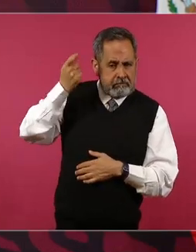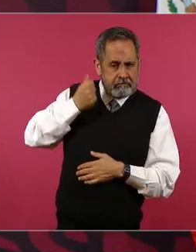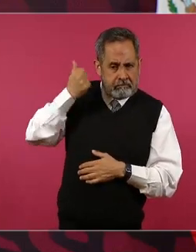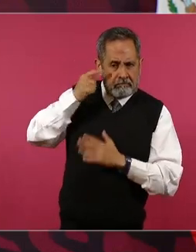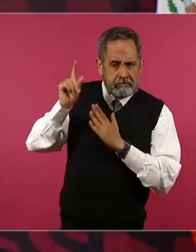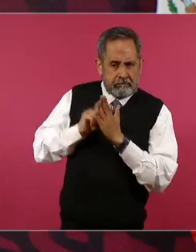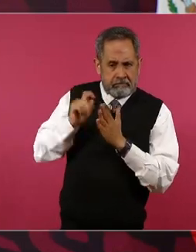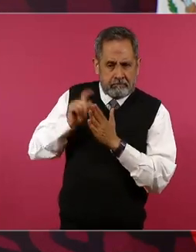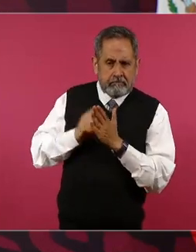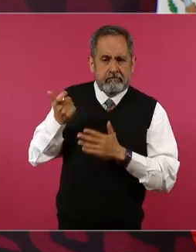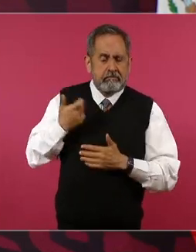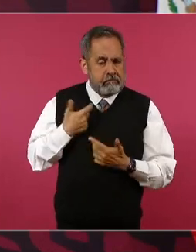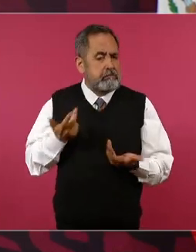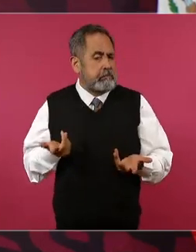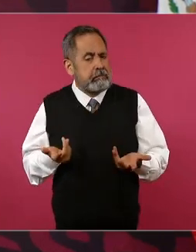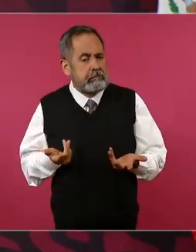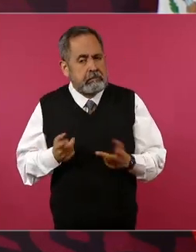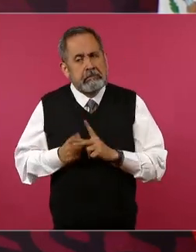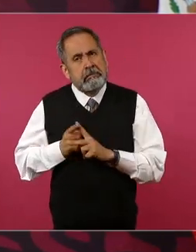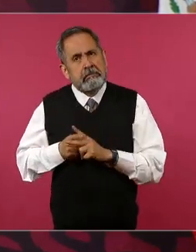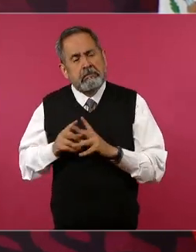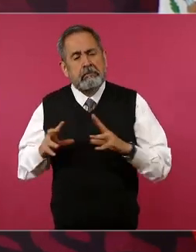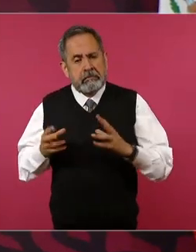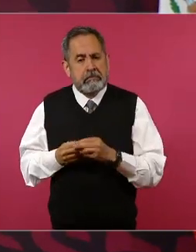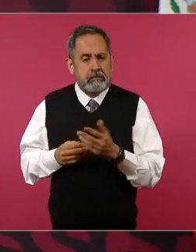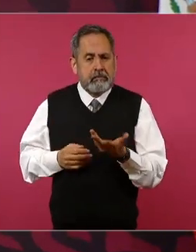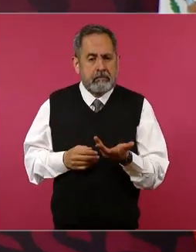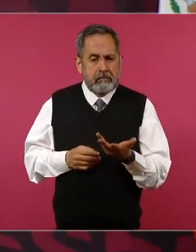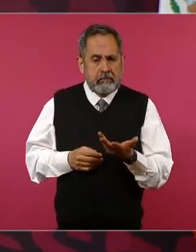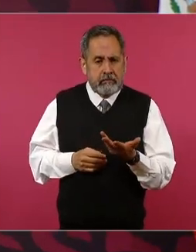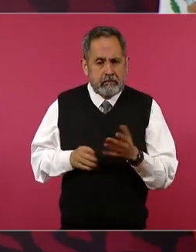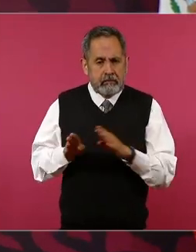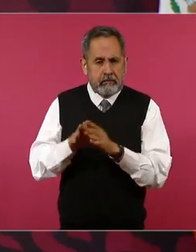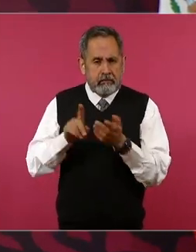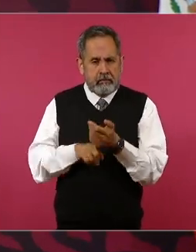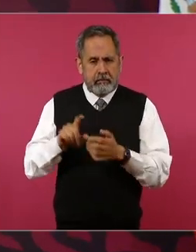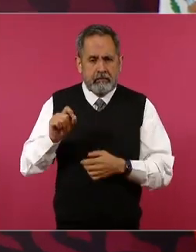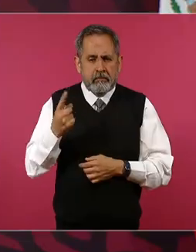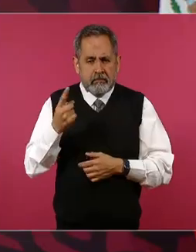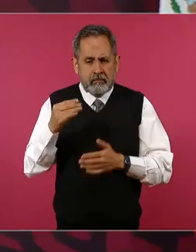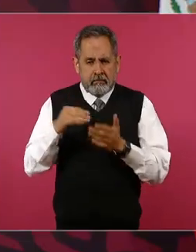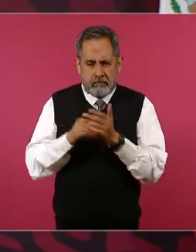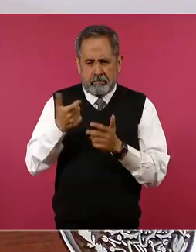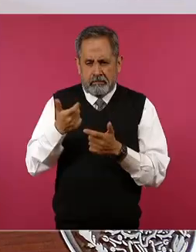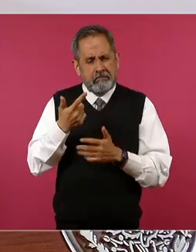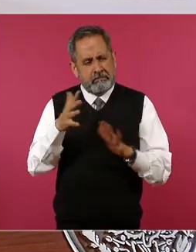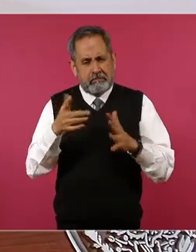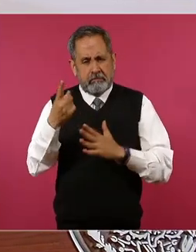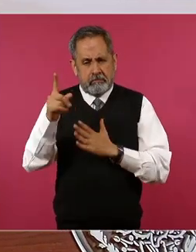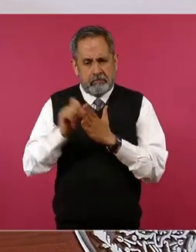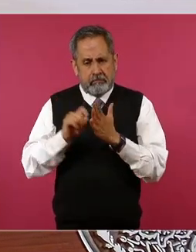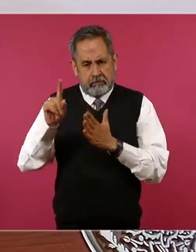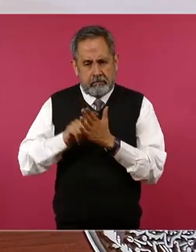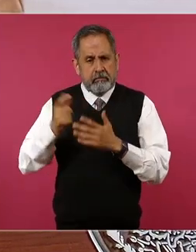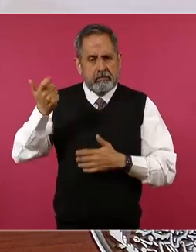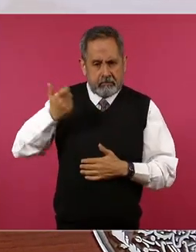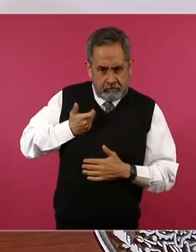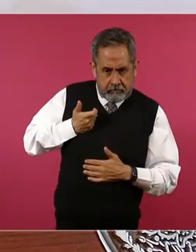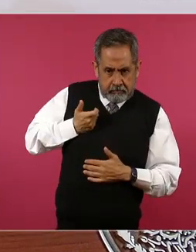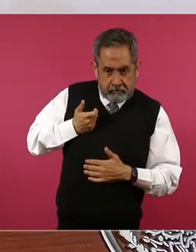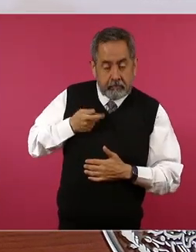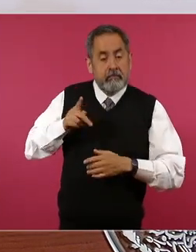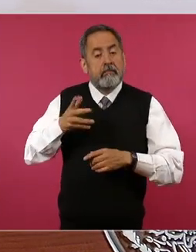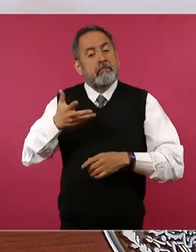y haciendo la cuenta me tocan como 21 mil pesos mensuales pero